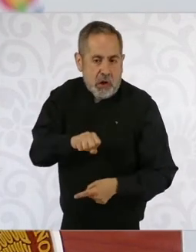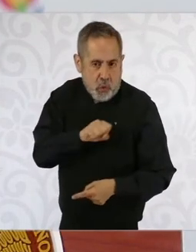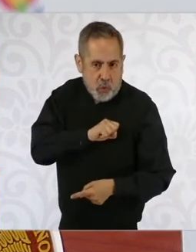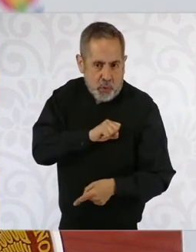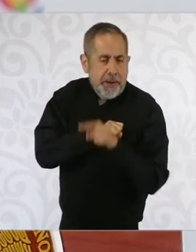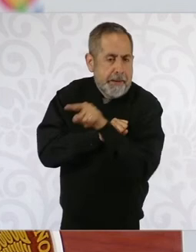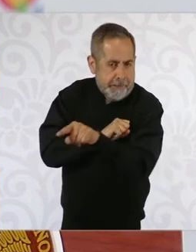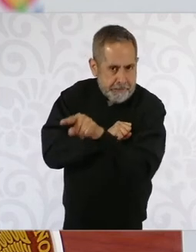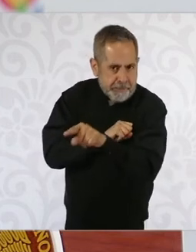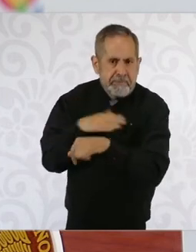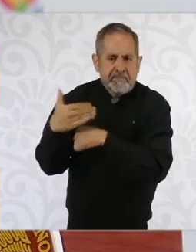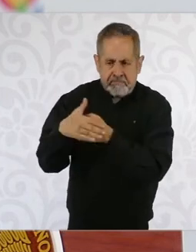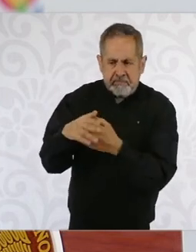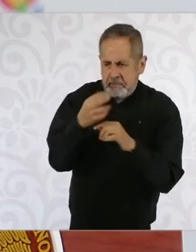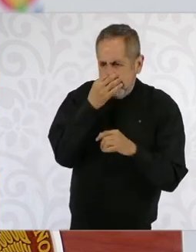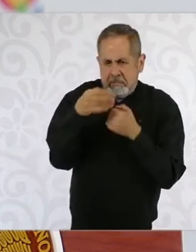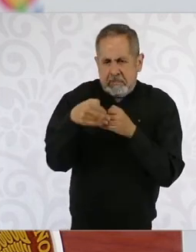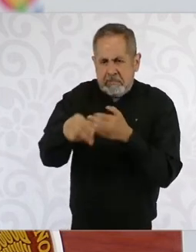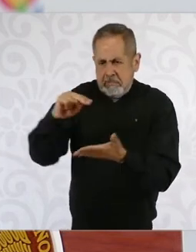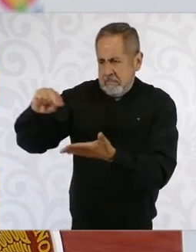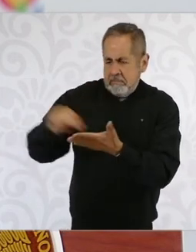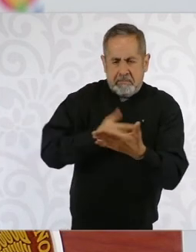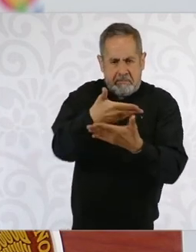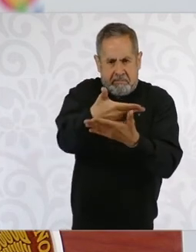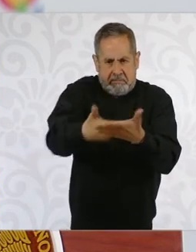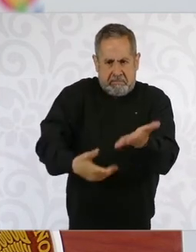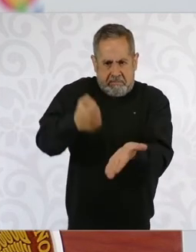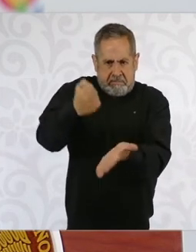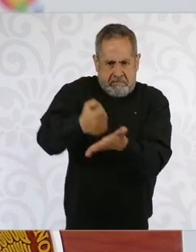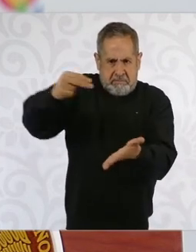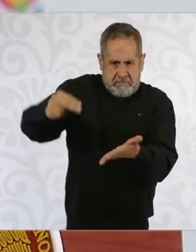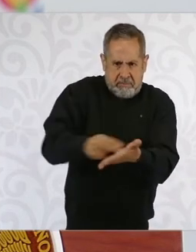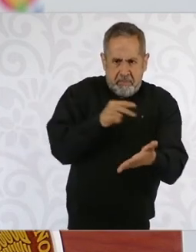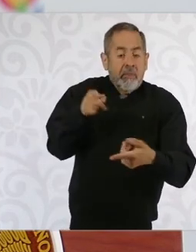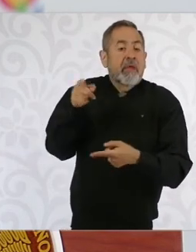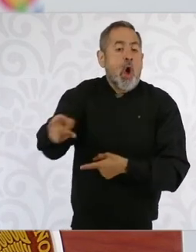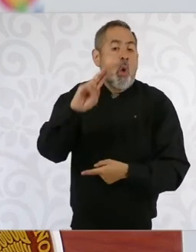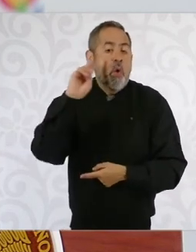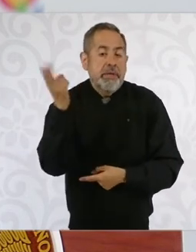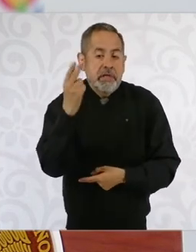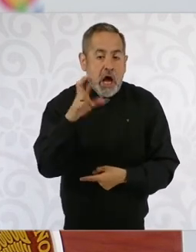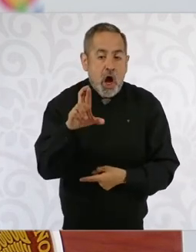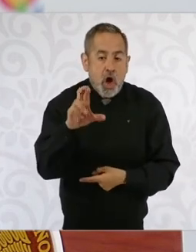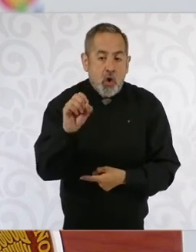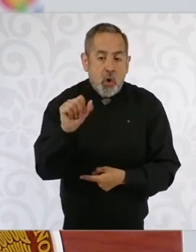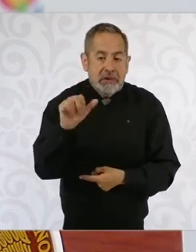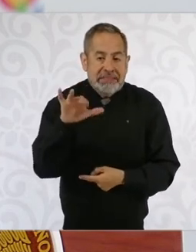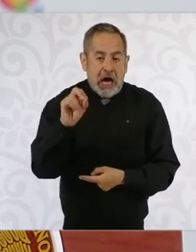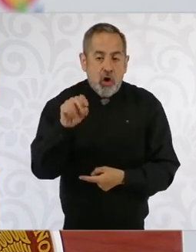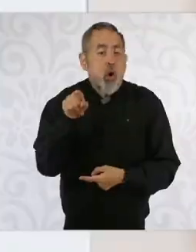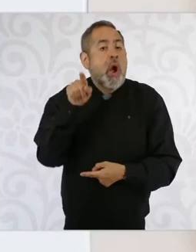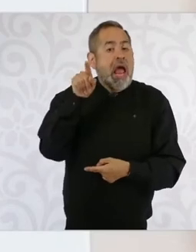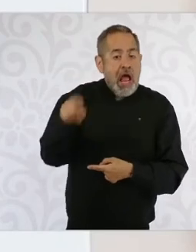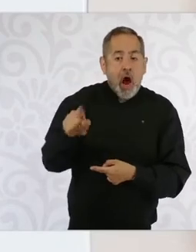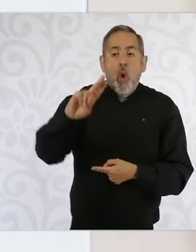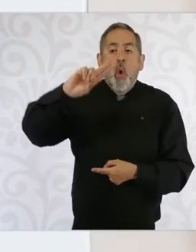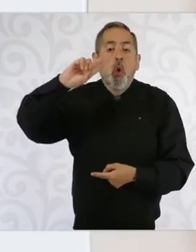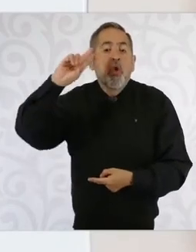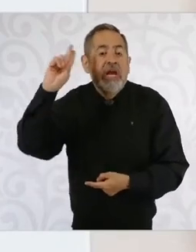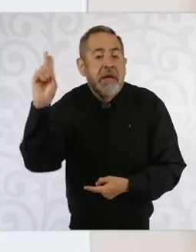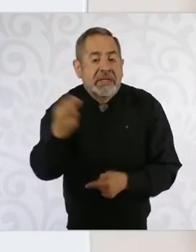Vamos a firmar ya pronto el decreto para hacer de la Universidad Rosario Castellanos la Universidad Nacional